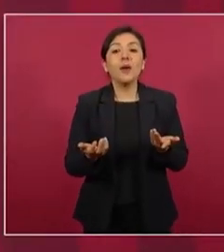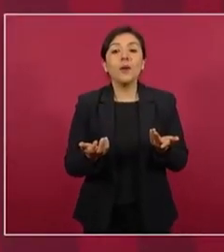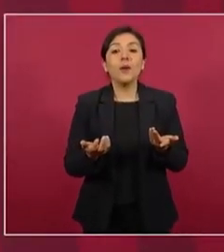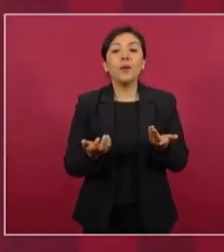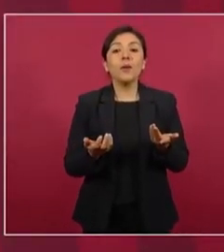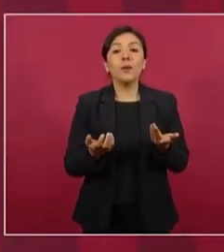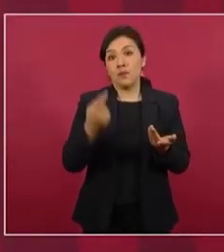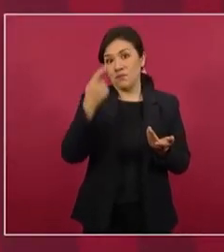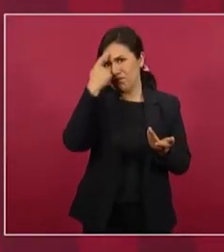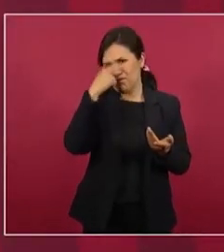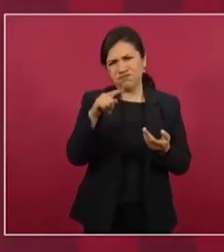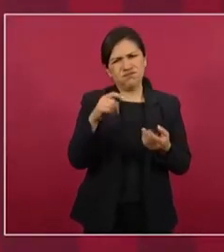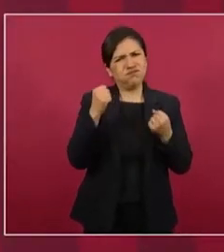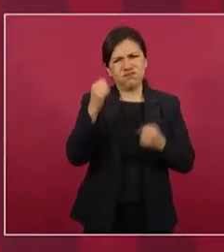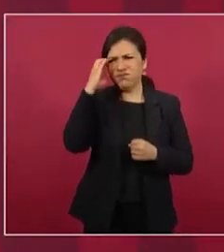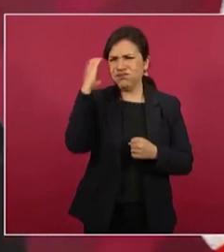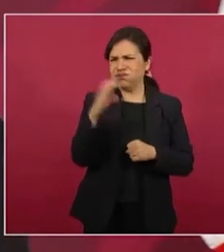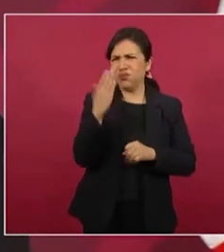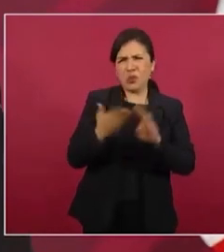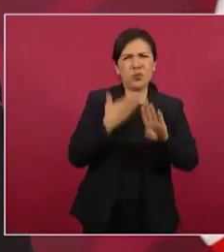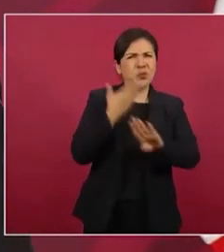a todo lo que dan